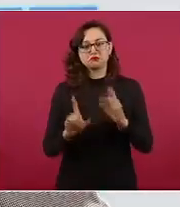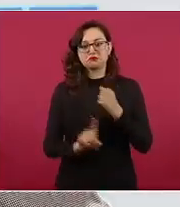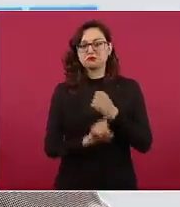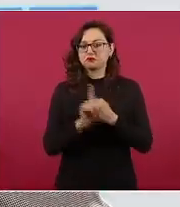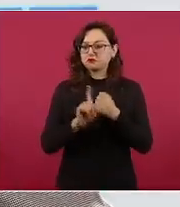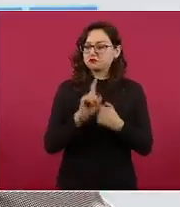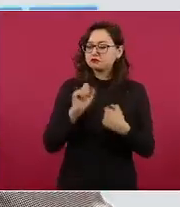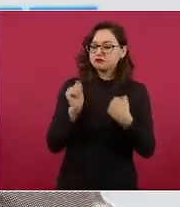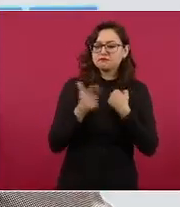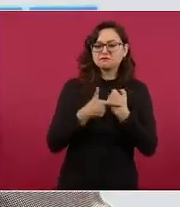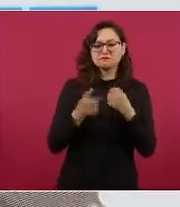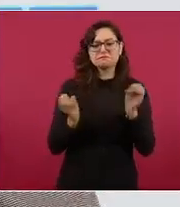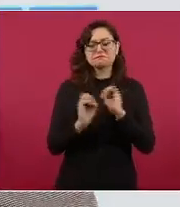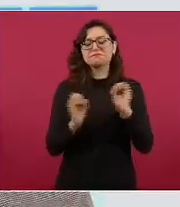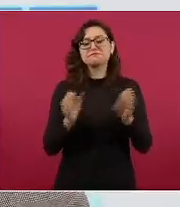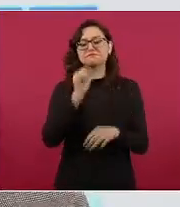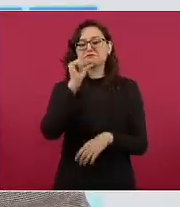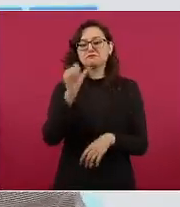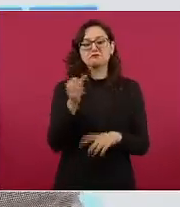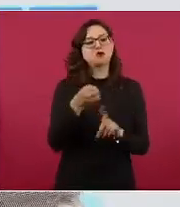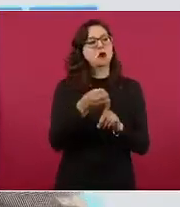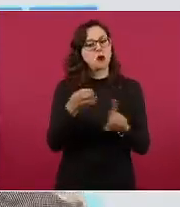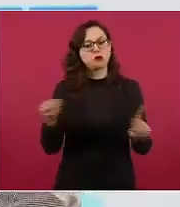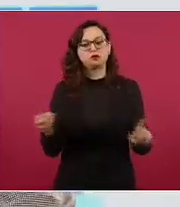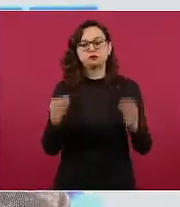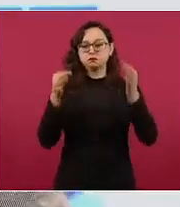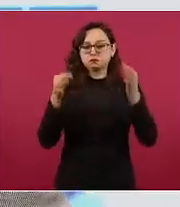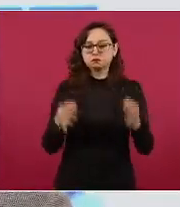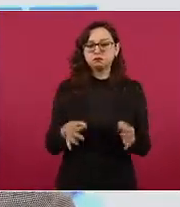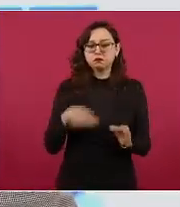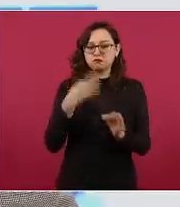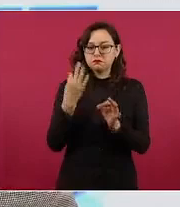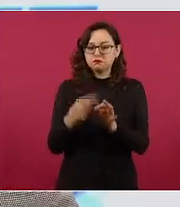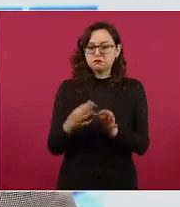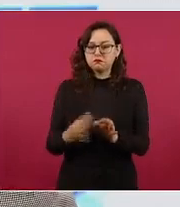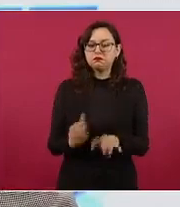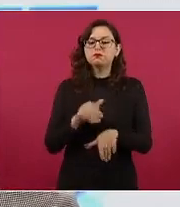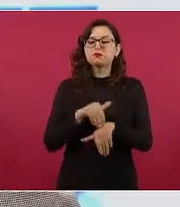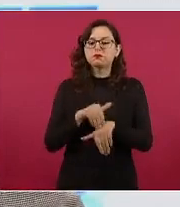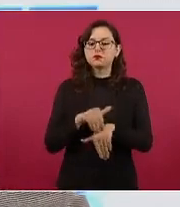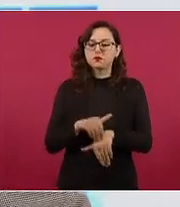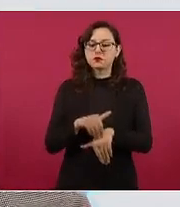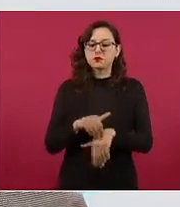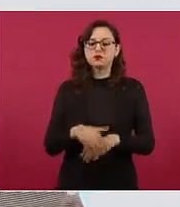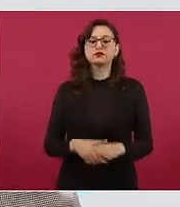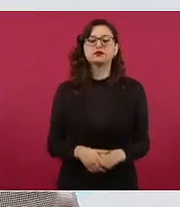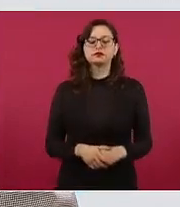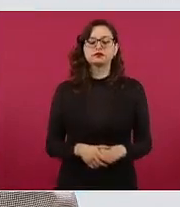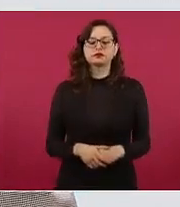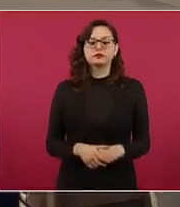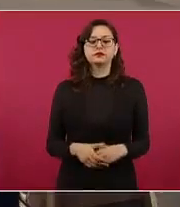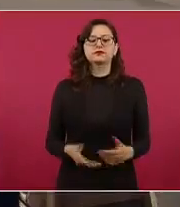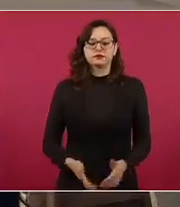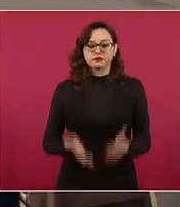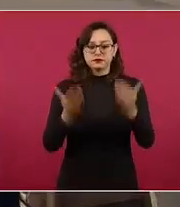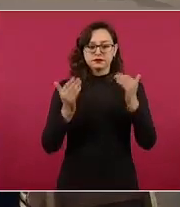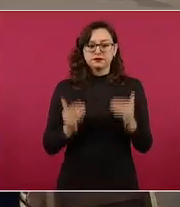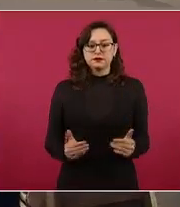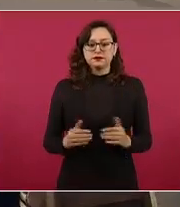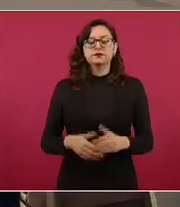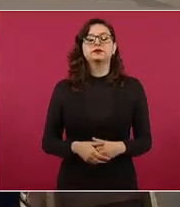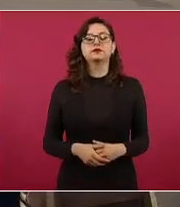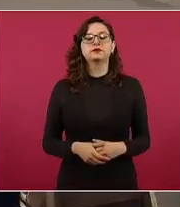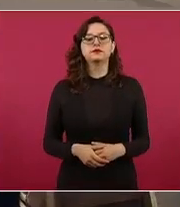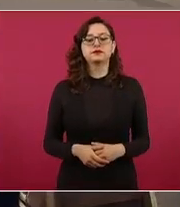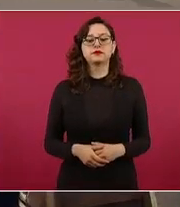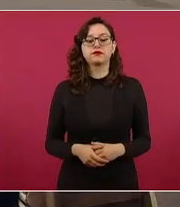en orden y con una amplia disciplina. En la siguiente podemos ver los resultados. Esta Jornada